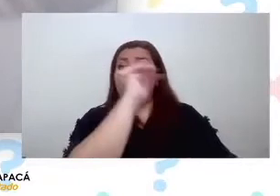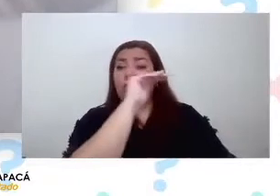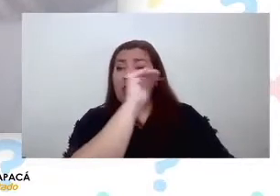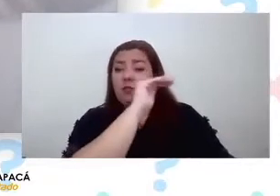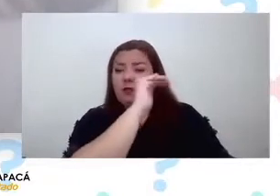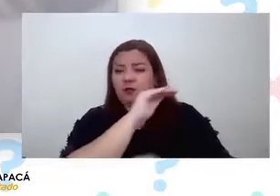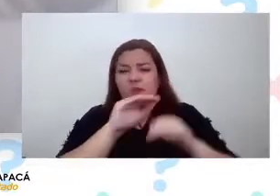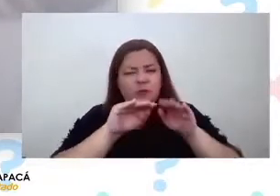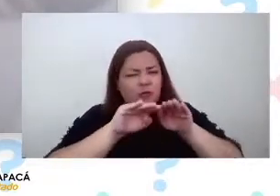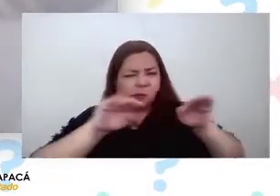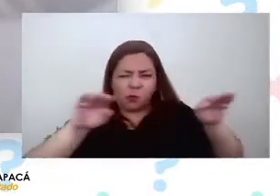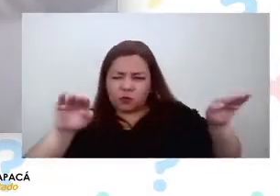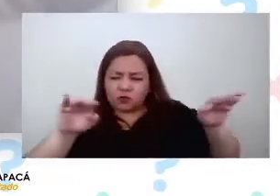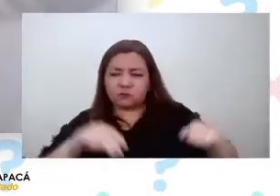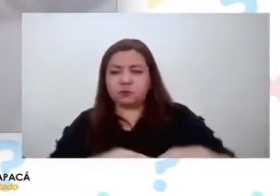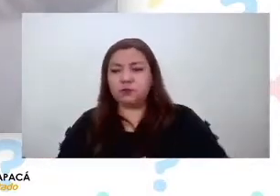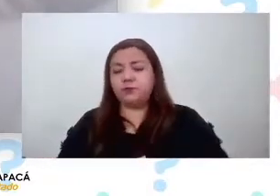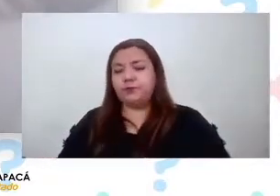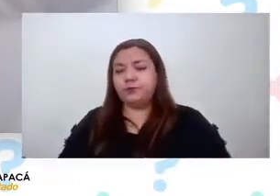este mismo fenómeno